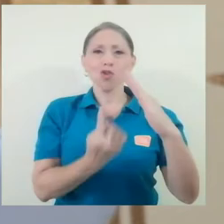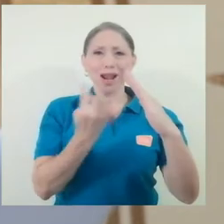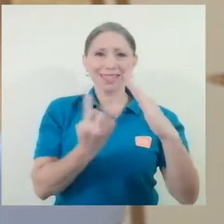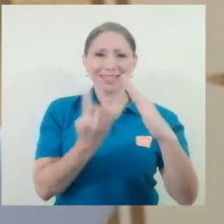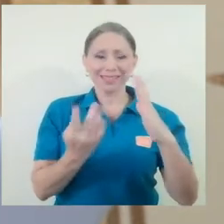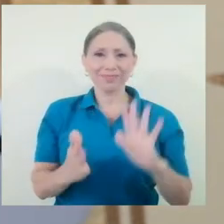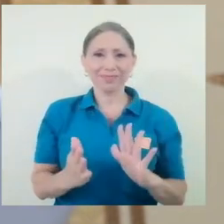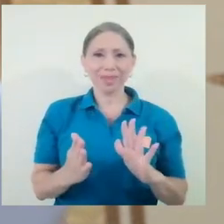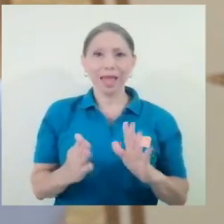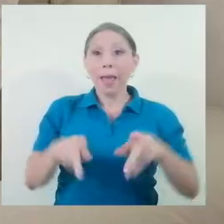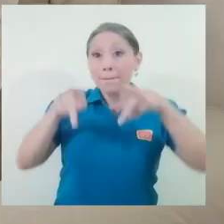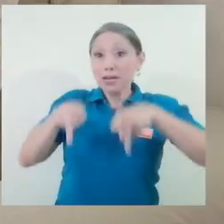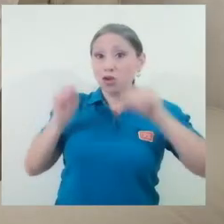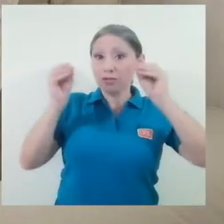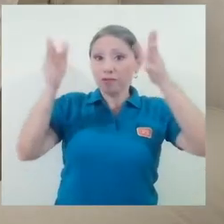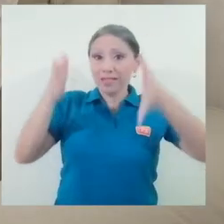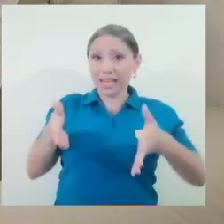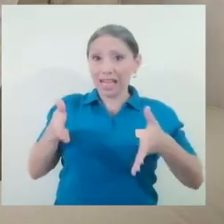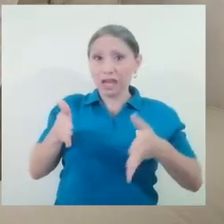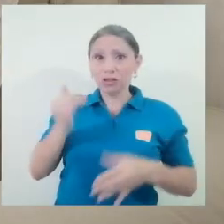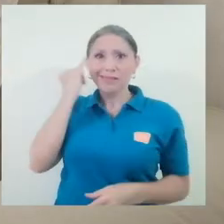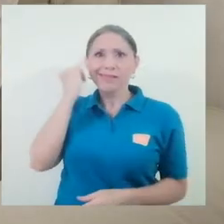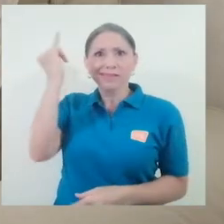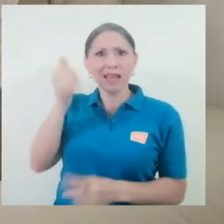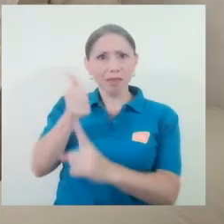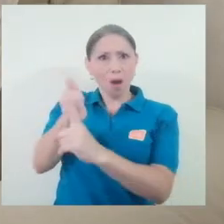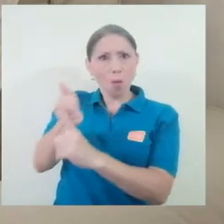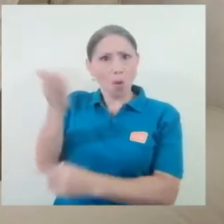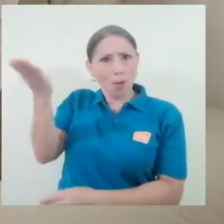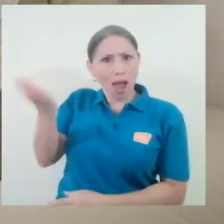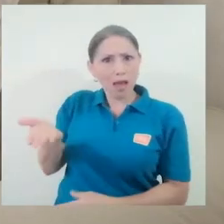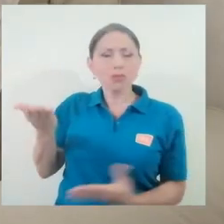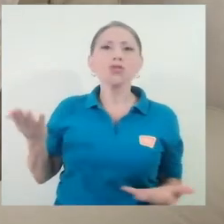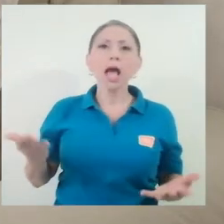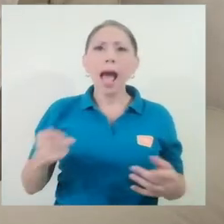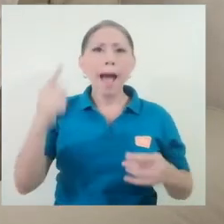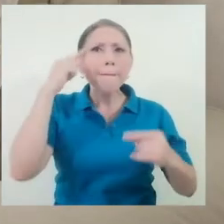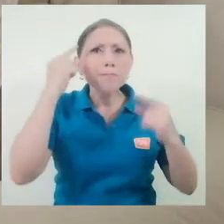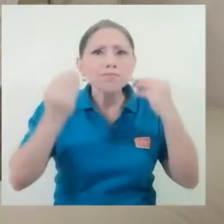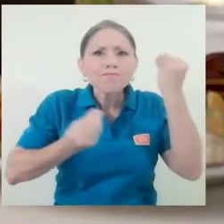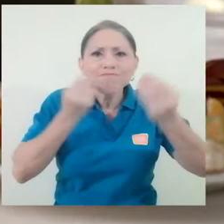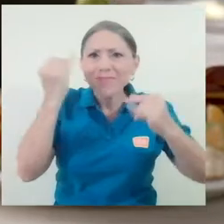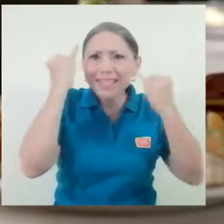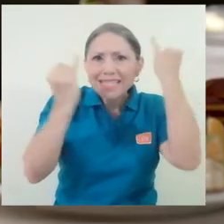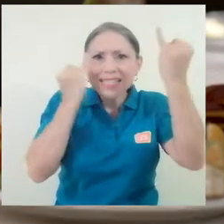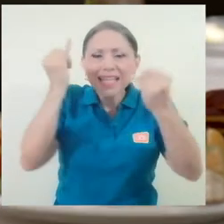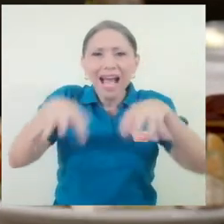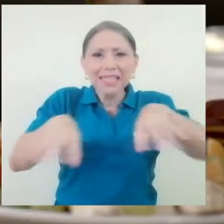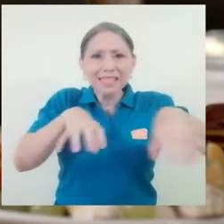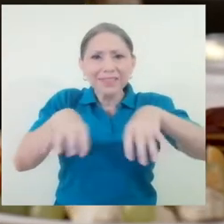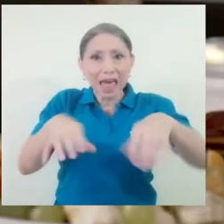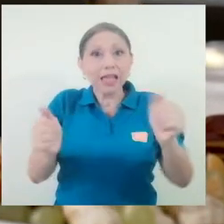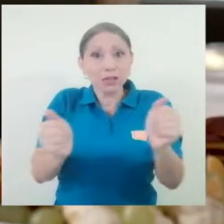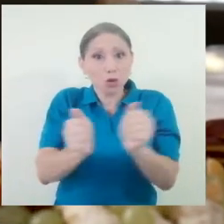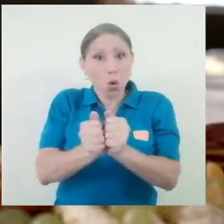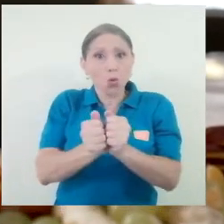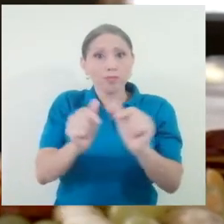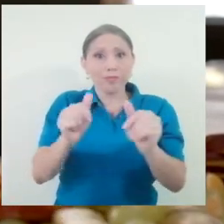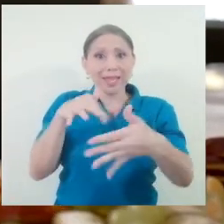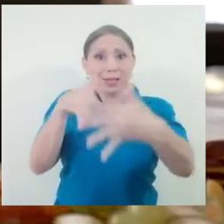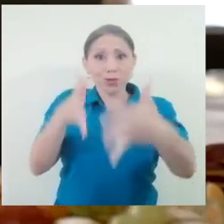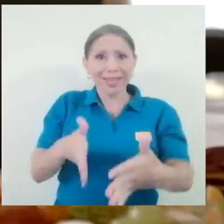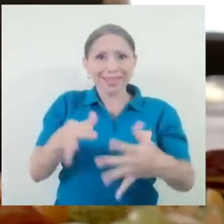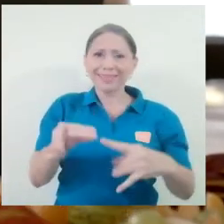Los facilitadores, por iniciativa propia, empezaron a realizar una serie de actividades con sus grupos de